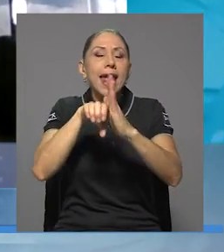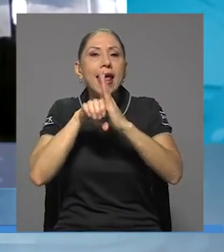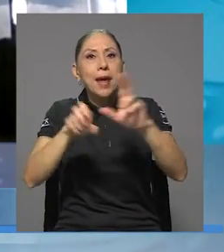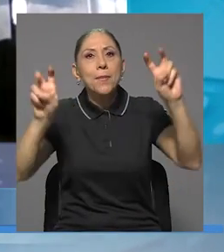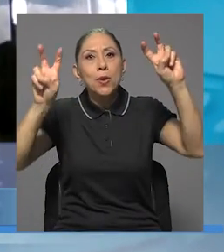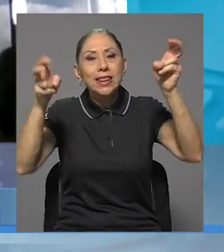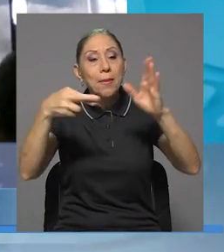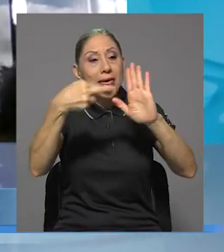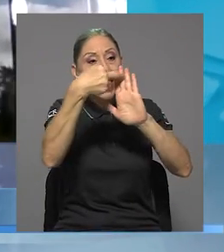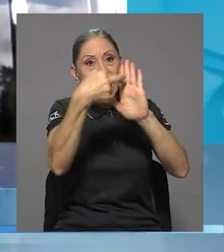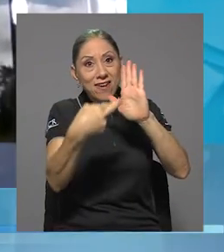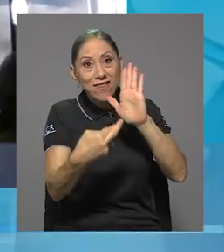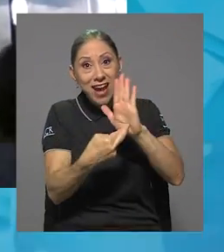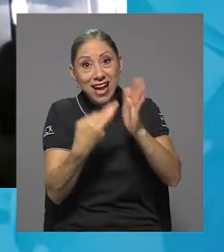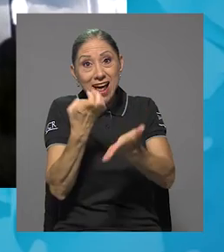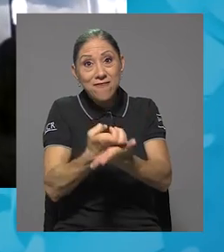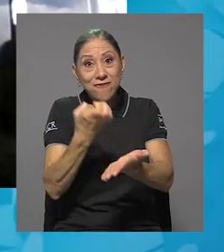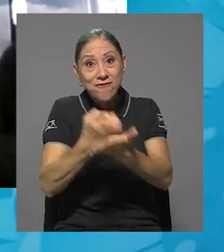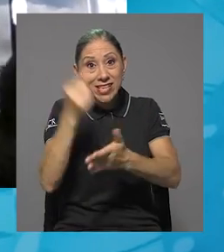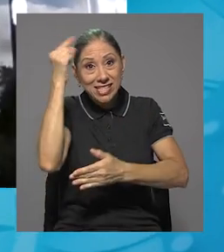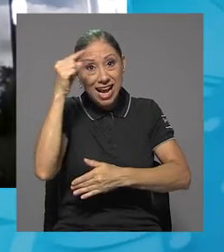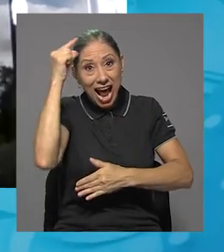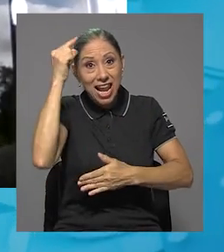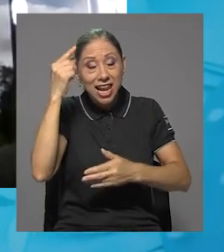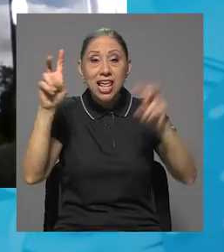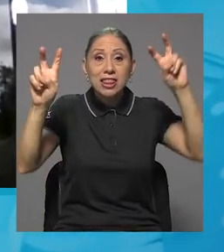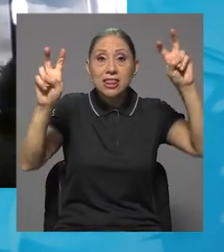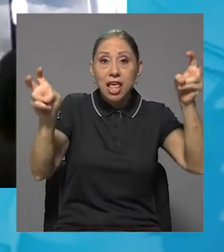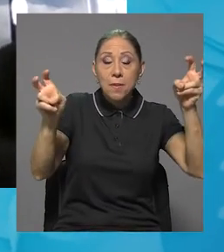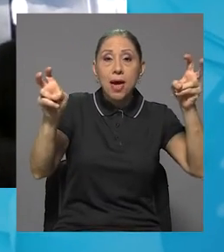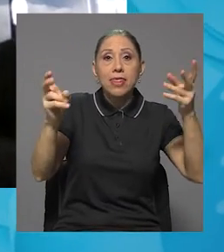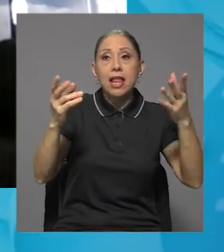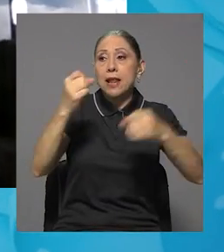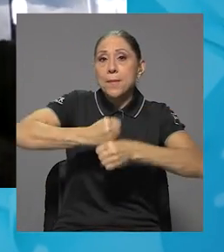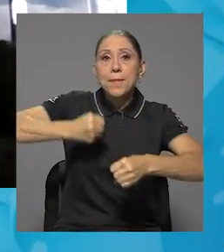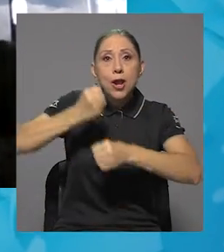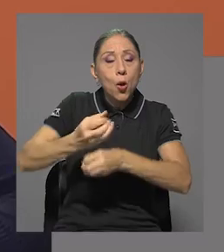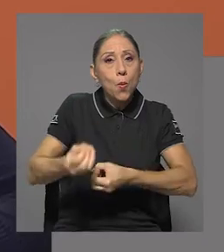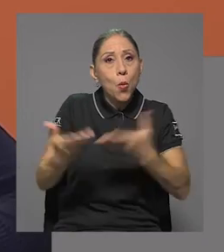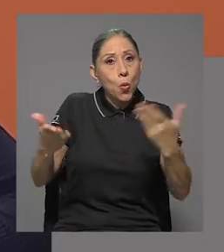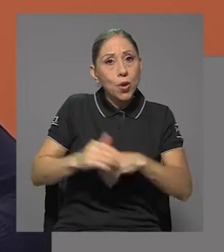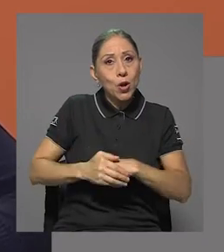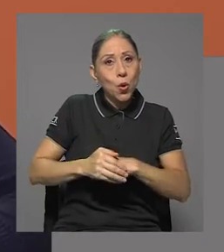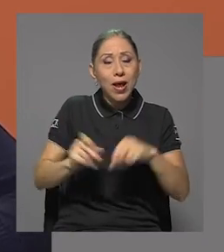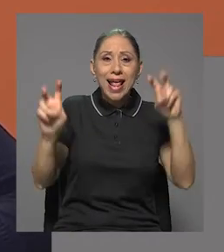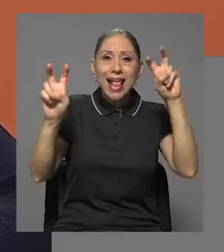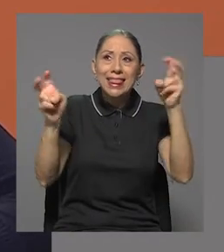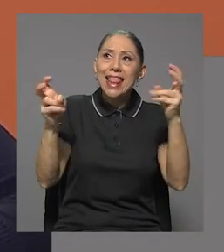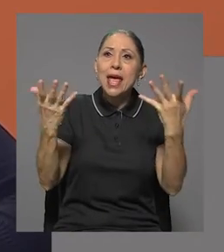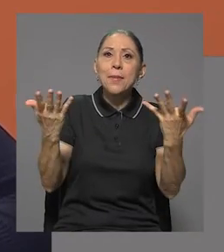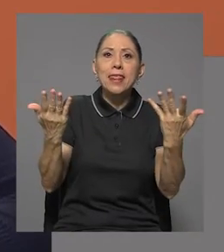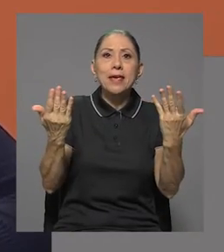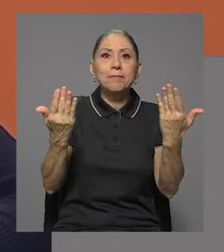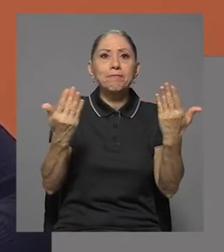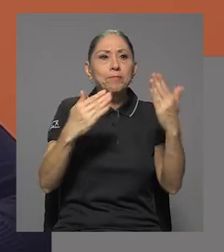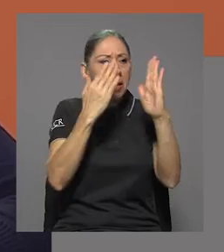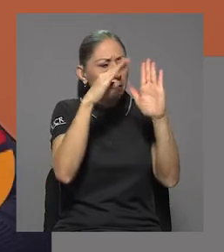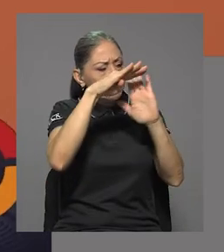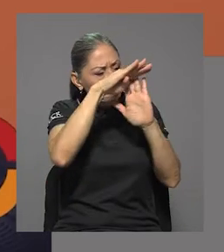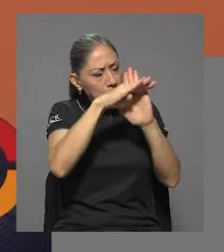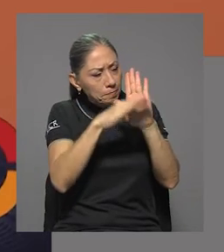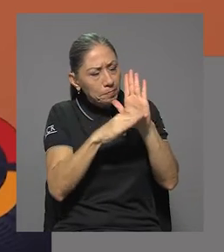como el tema de la regla fiscal, como el tema del empleo público, como el tema de las restricciones